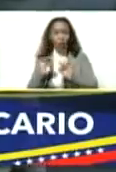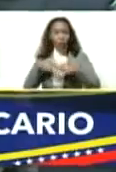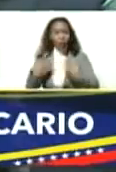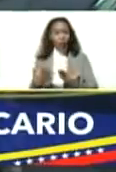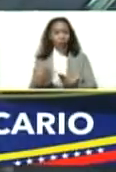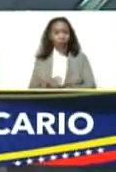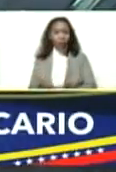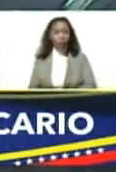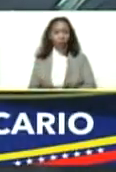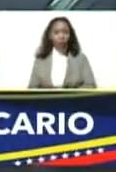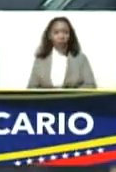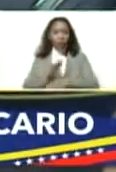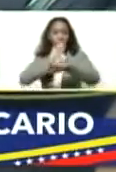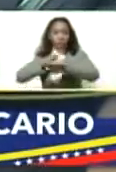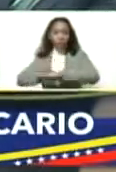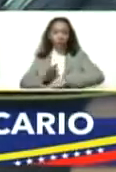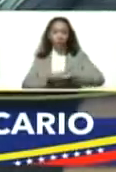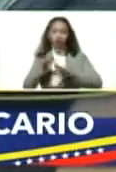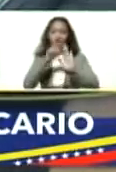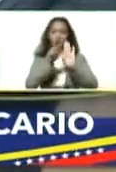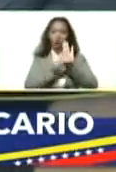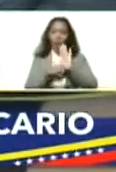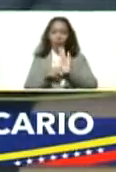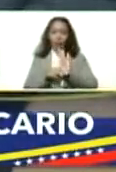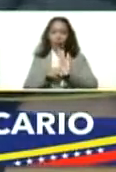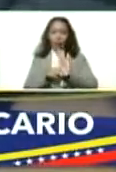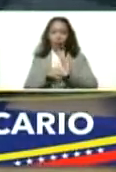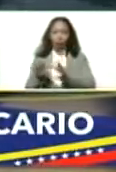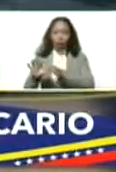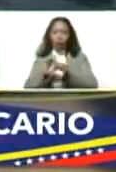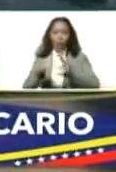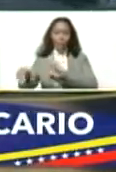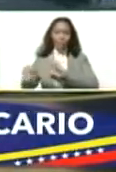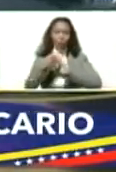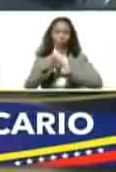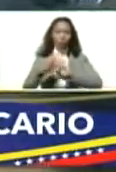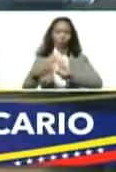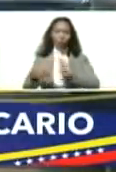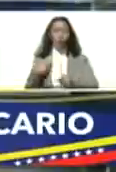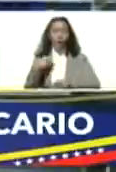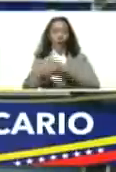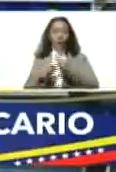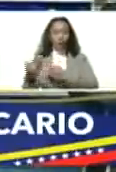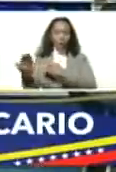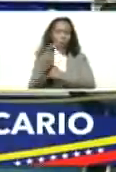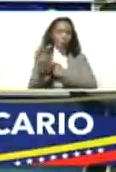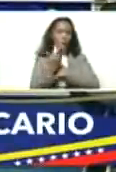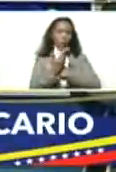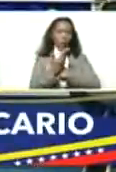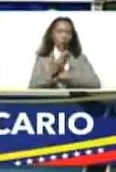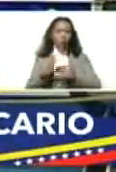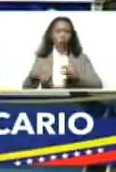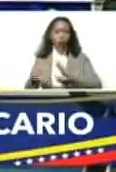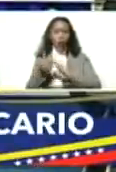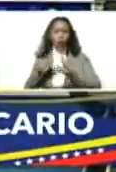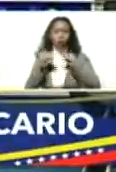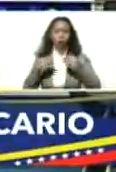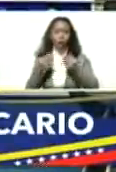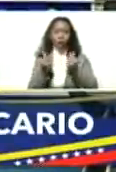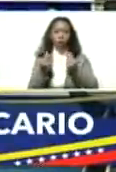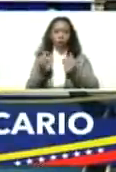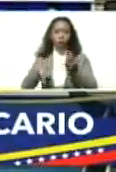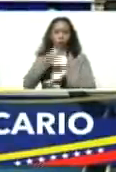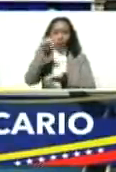llamadas medidas coercitivas unilaterales. Sanciones criminales contra toda la economía nacional.